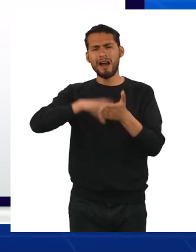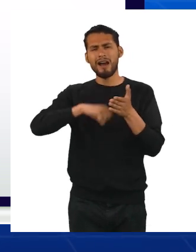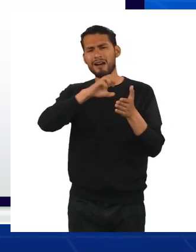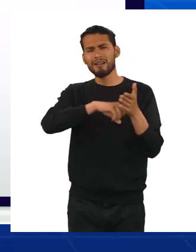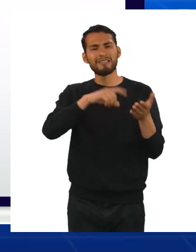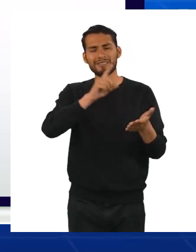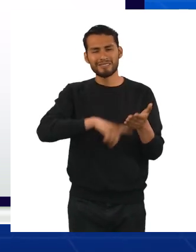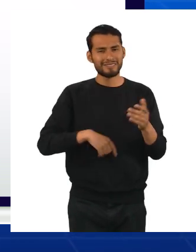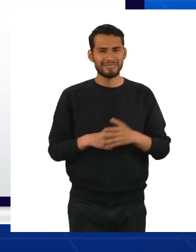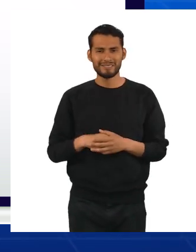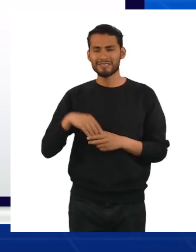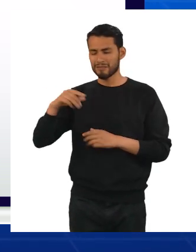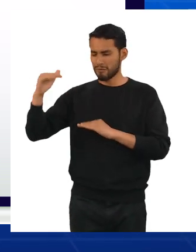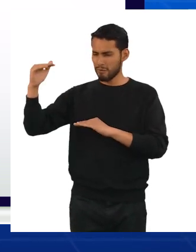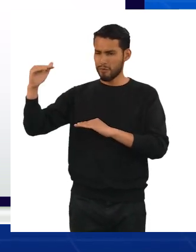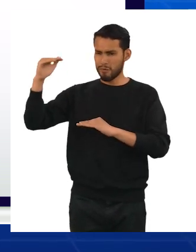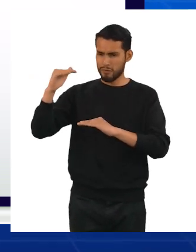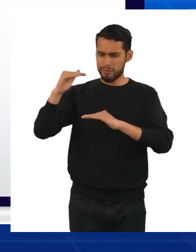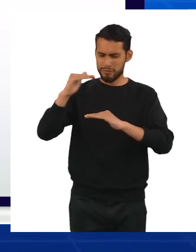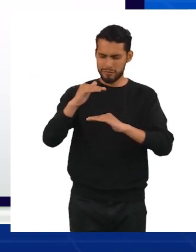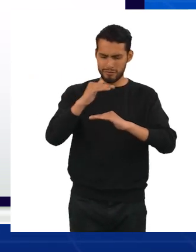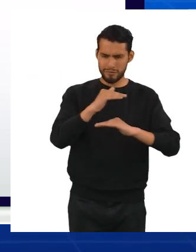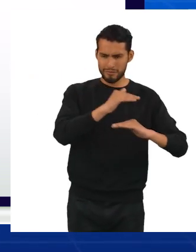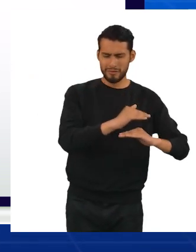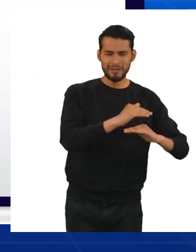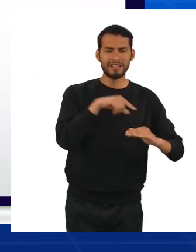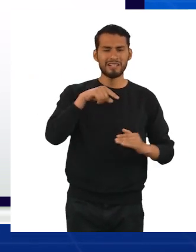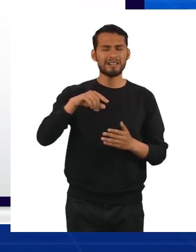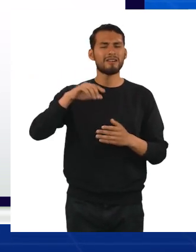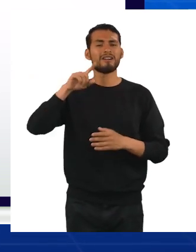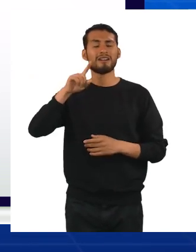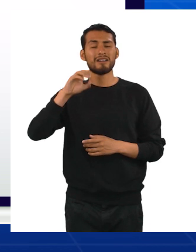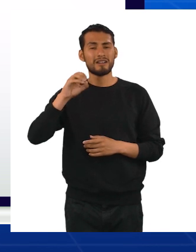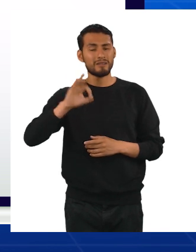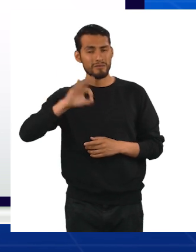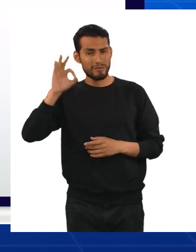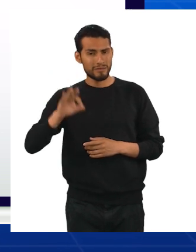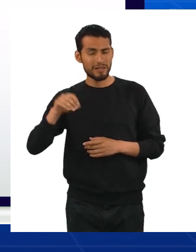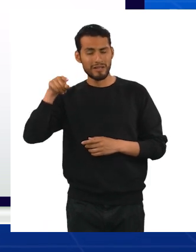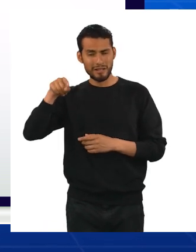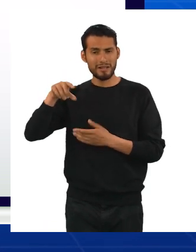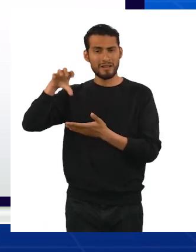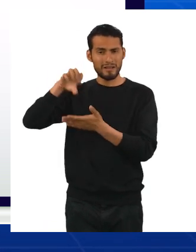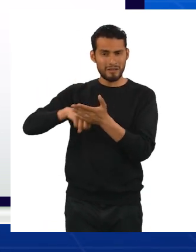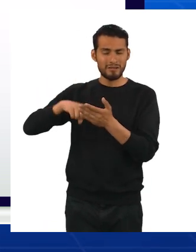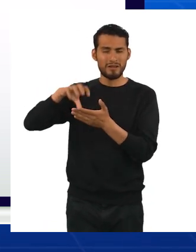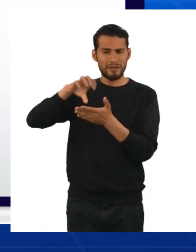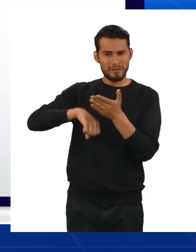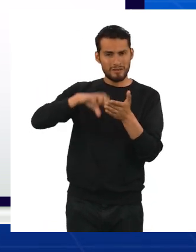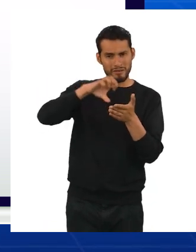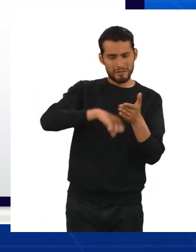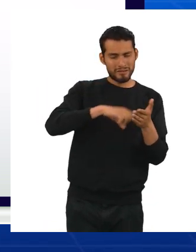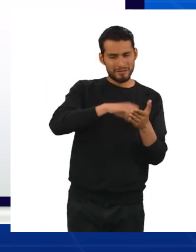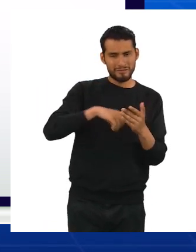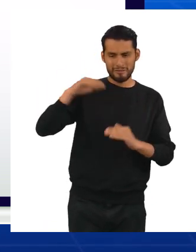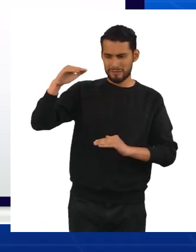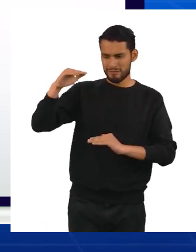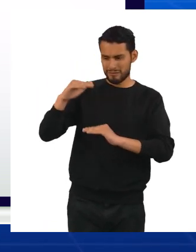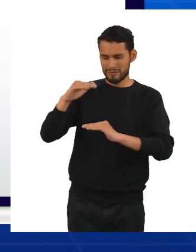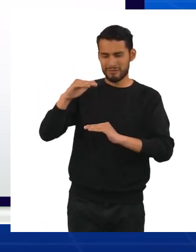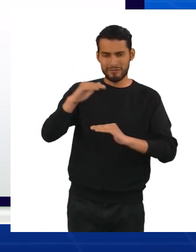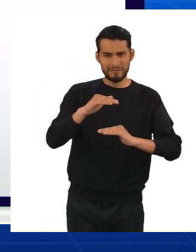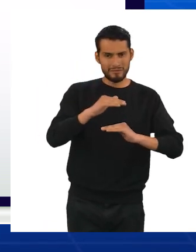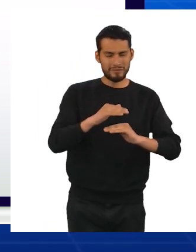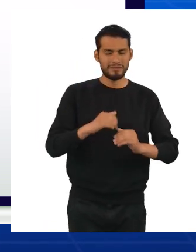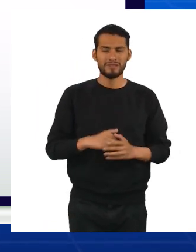que se van efectuando uno a continuación de otro, considerando como el nuevo 100% a la cantidad que va quedando. El conversor de